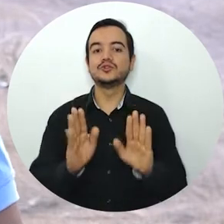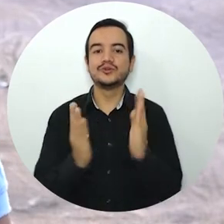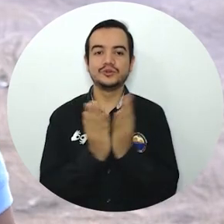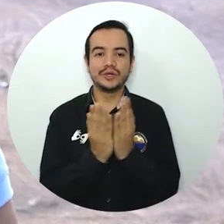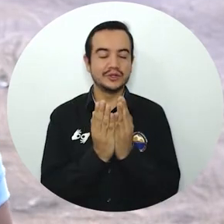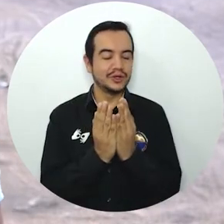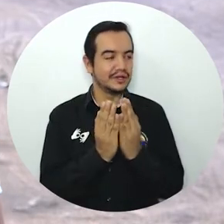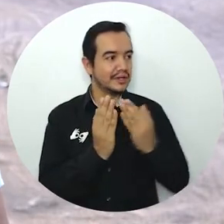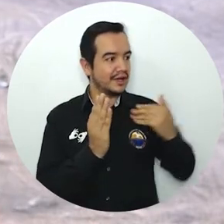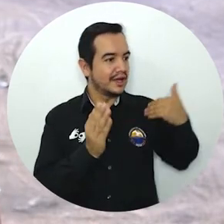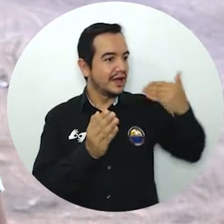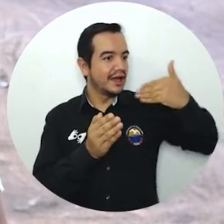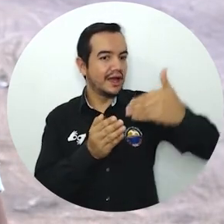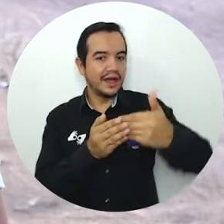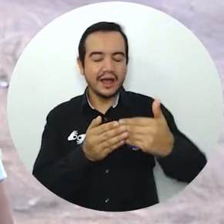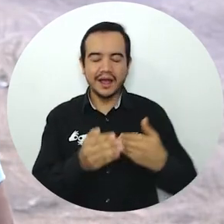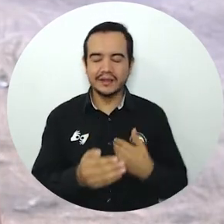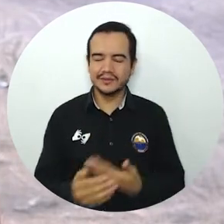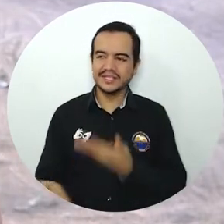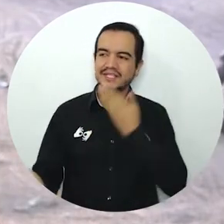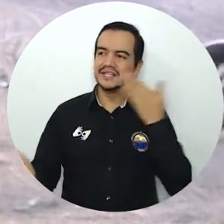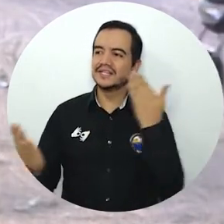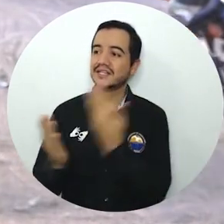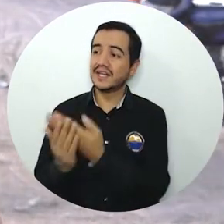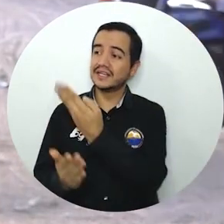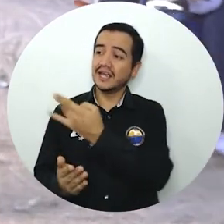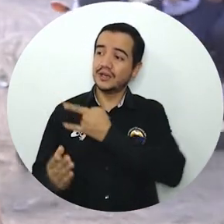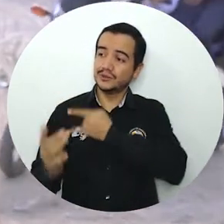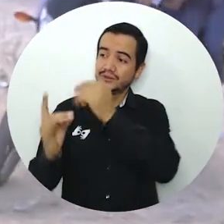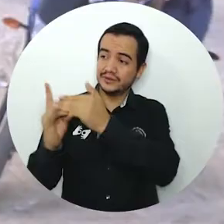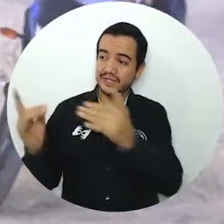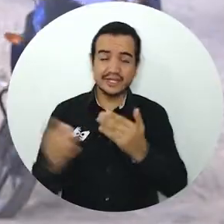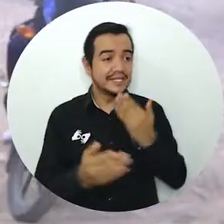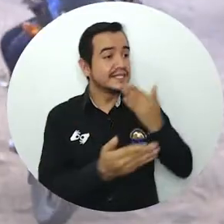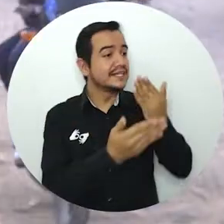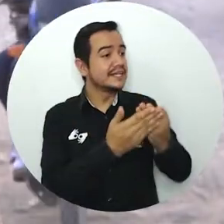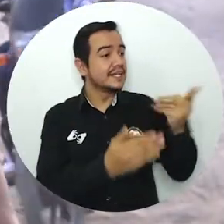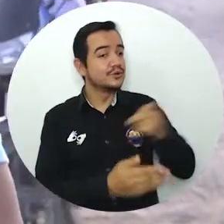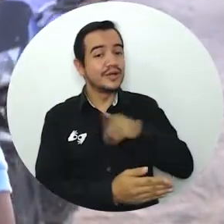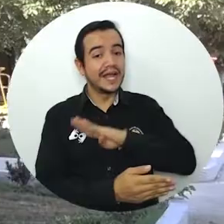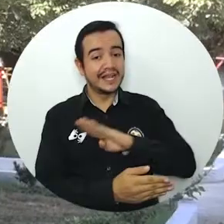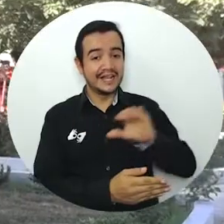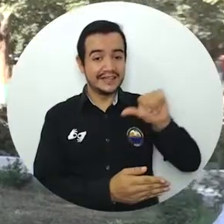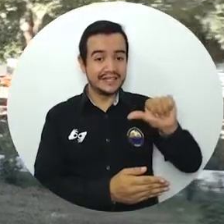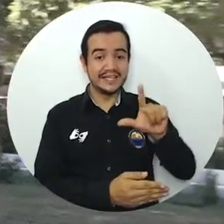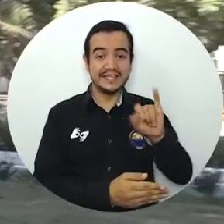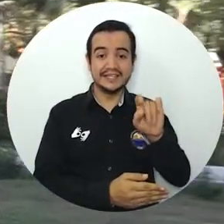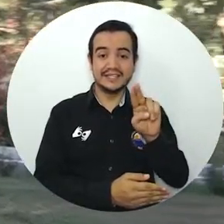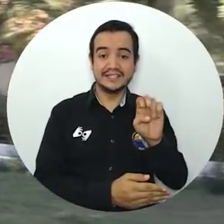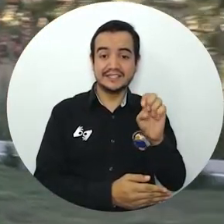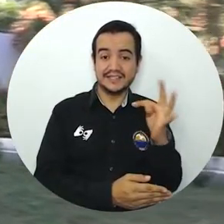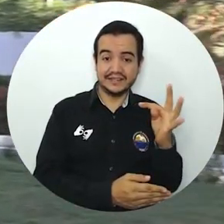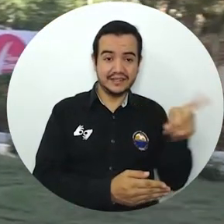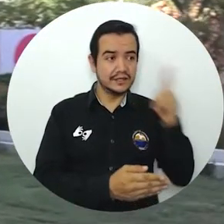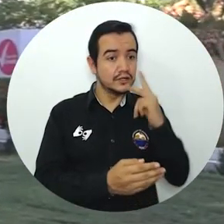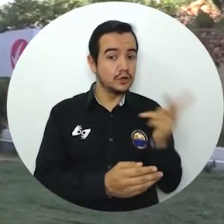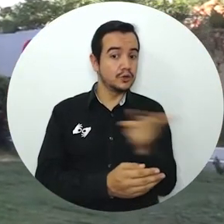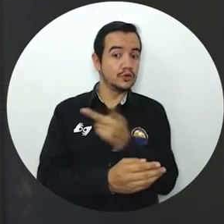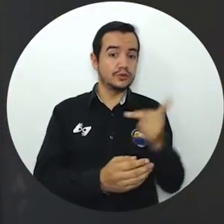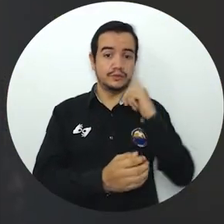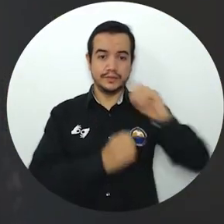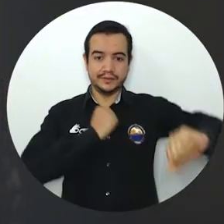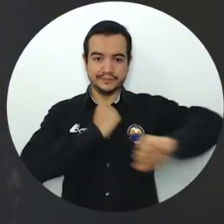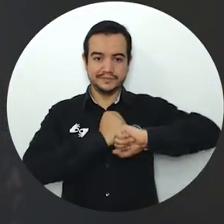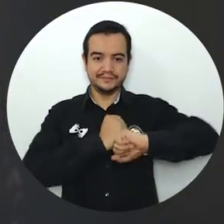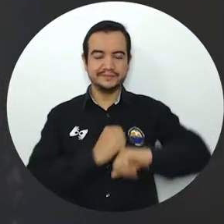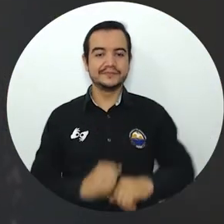Magdalena, gracias a nuestra alcaldesa Lisset que nos está colaborando y nos han ayudado en todo este proceso. Esta nueva sede digital, que se encuentra